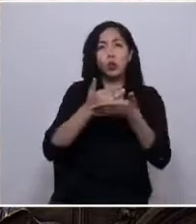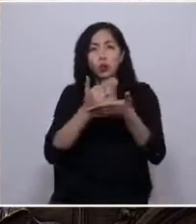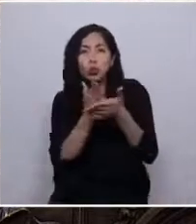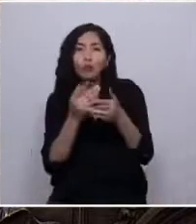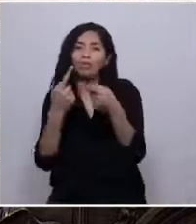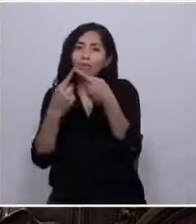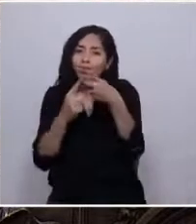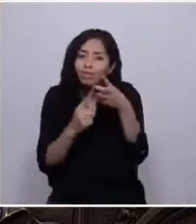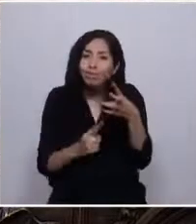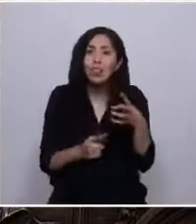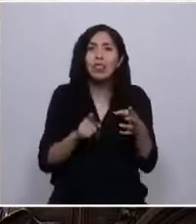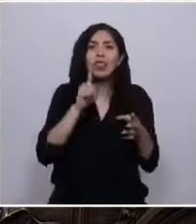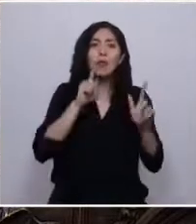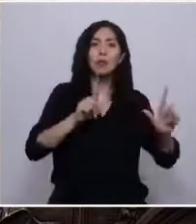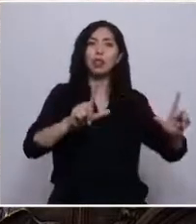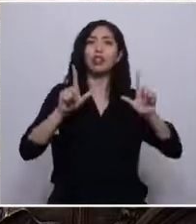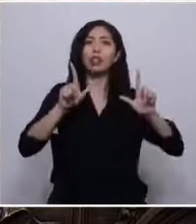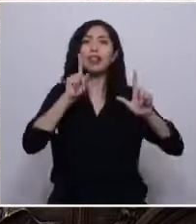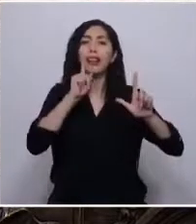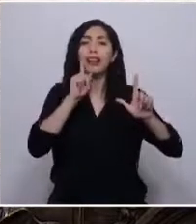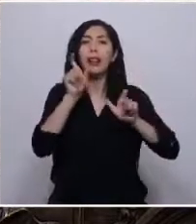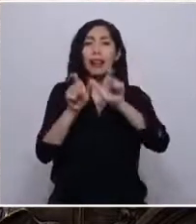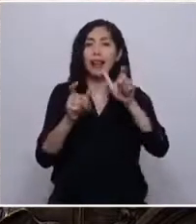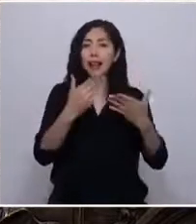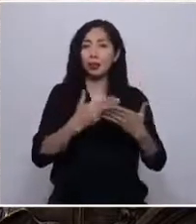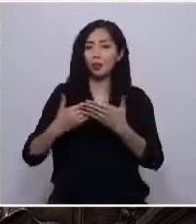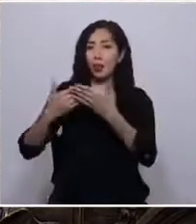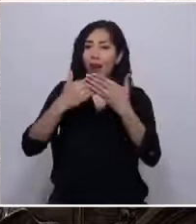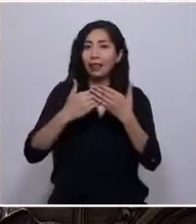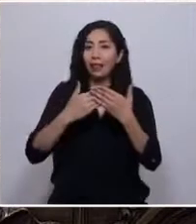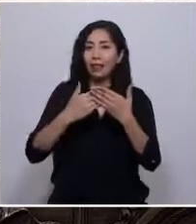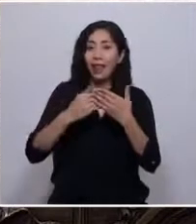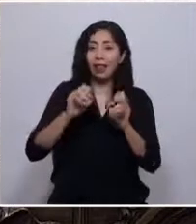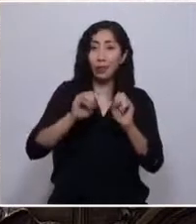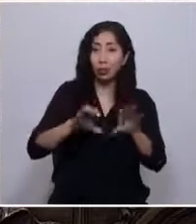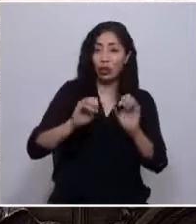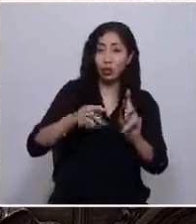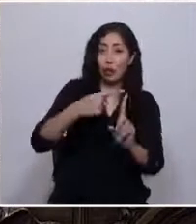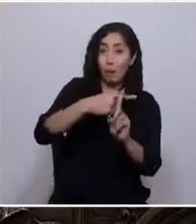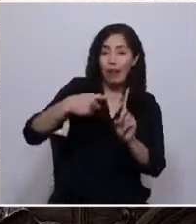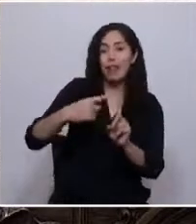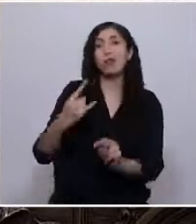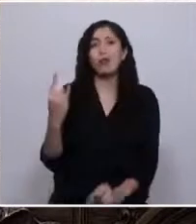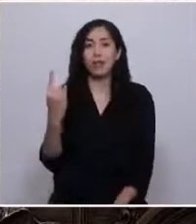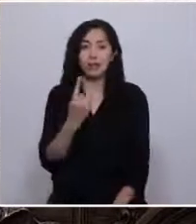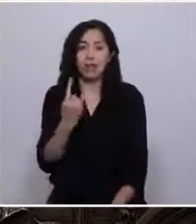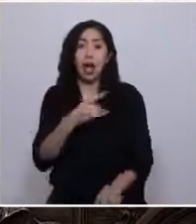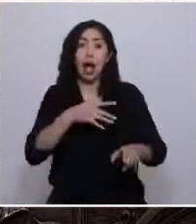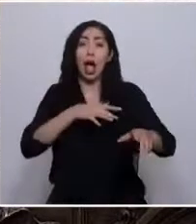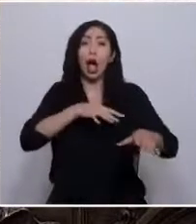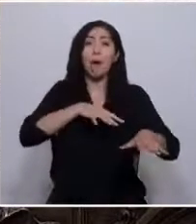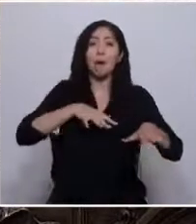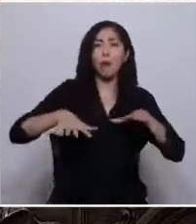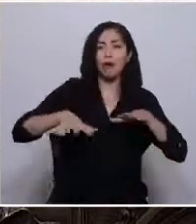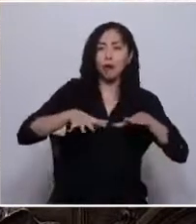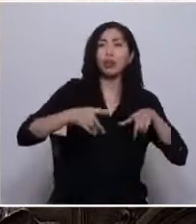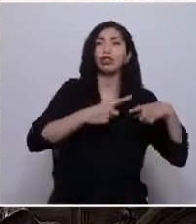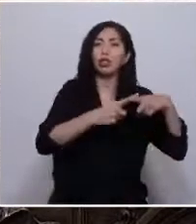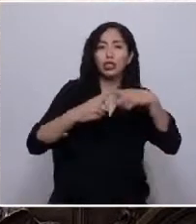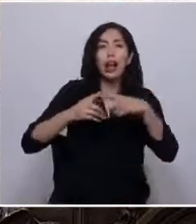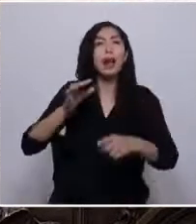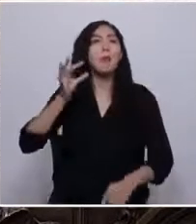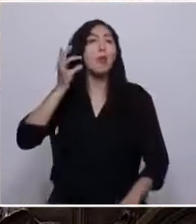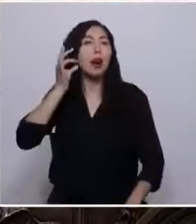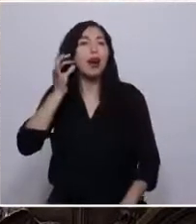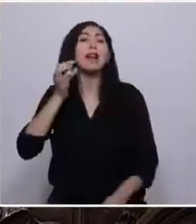protagonistas estudiantes secundarios y universitarios, movimientos sociales, mujeres, trabajadores y trabajadoras,